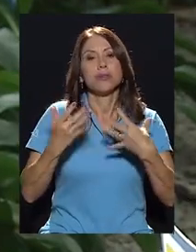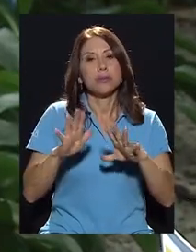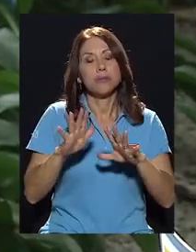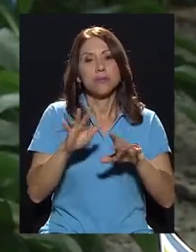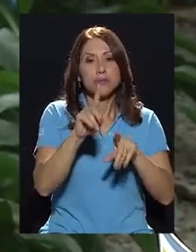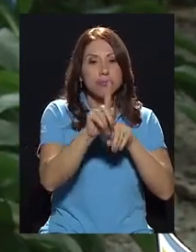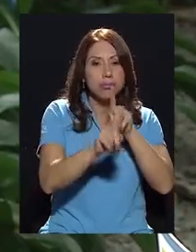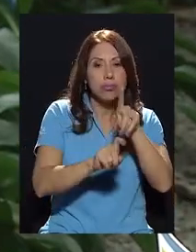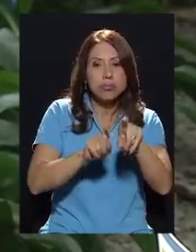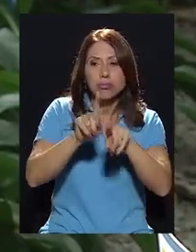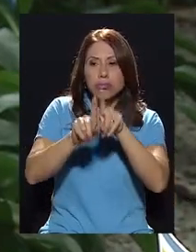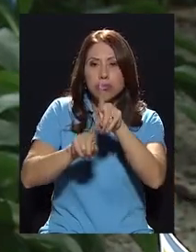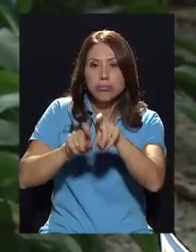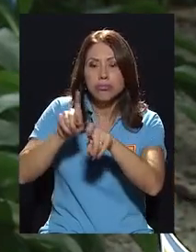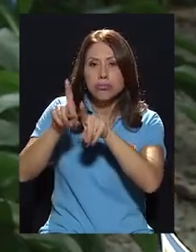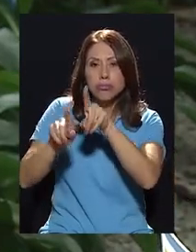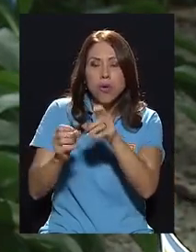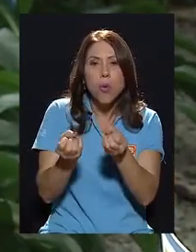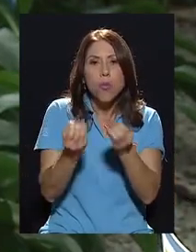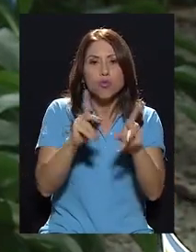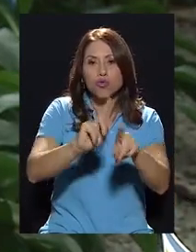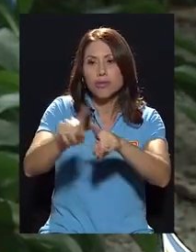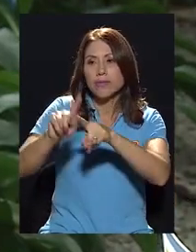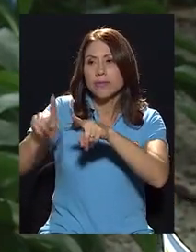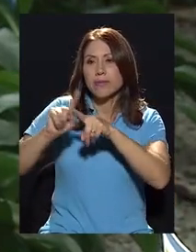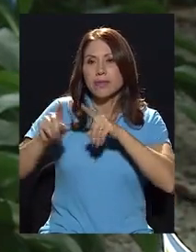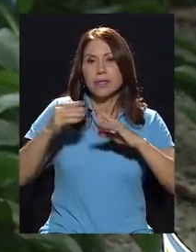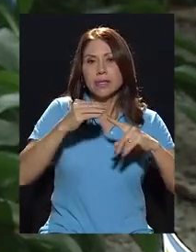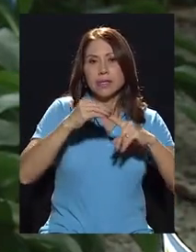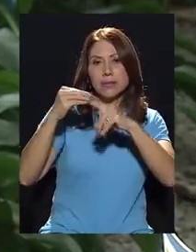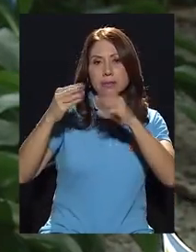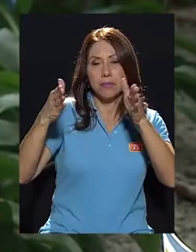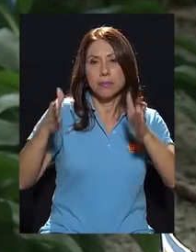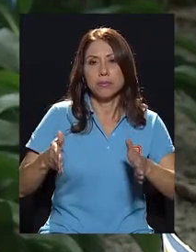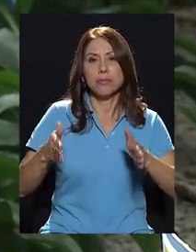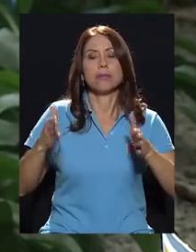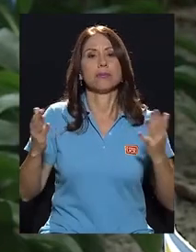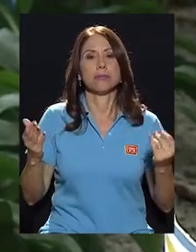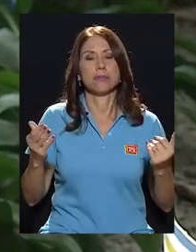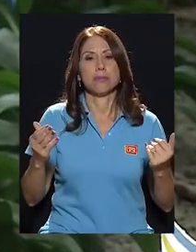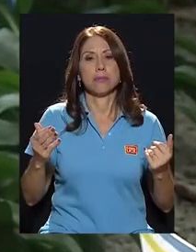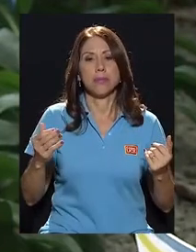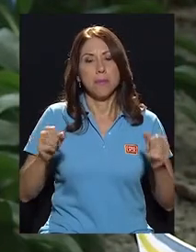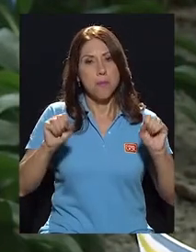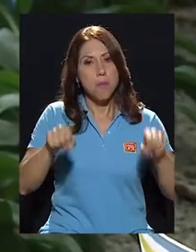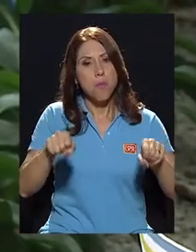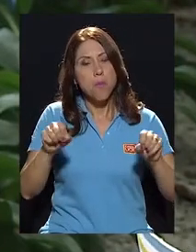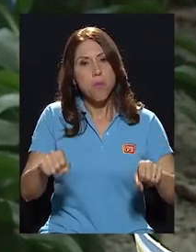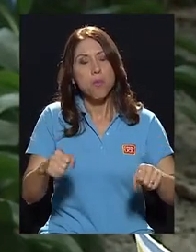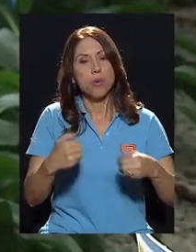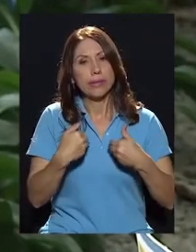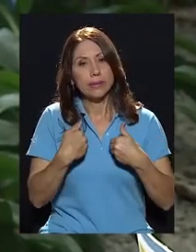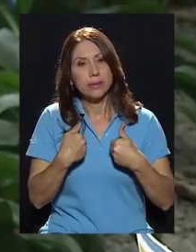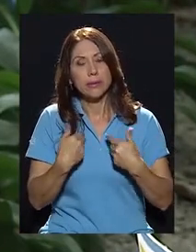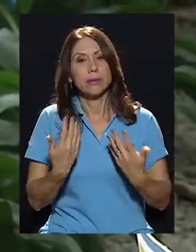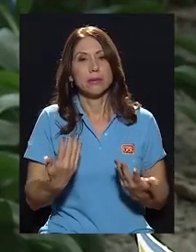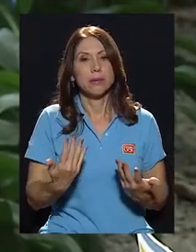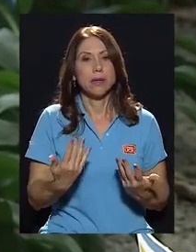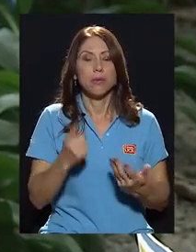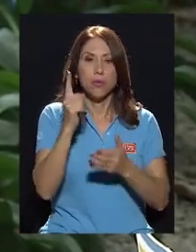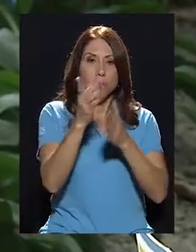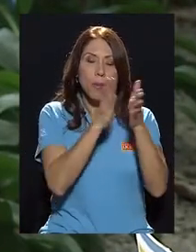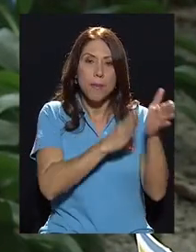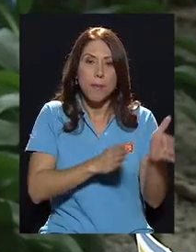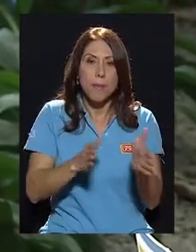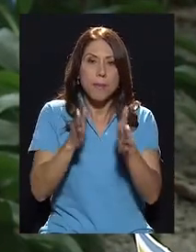Se ha consultado con muchos diferentes especialistas para poder tener un